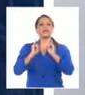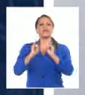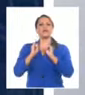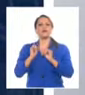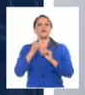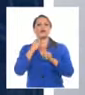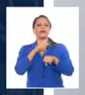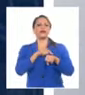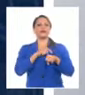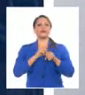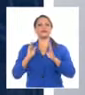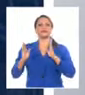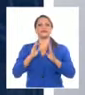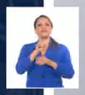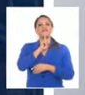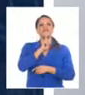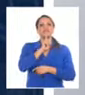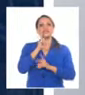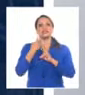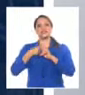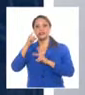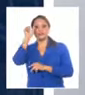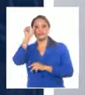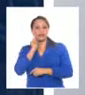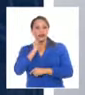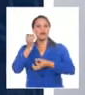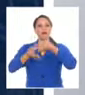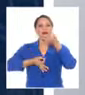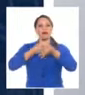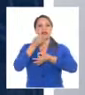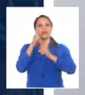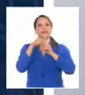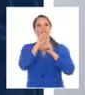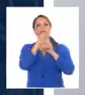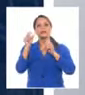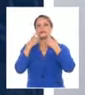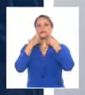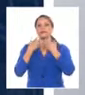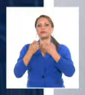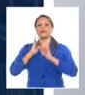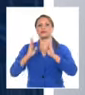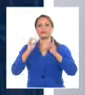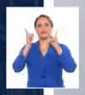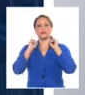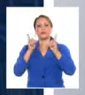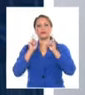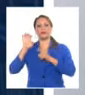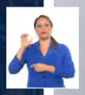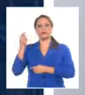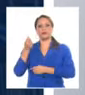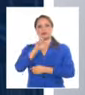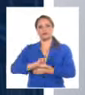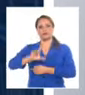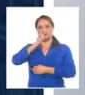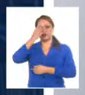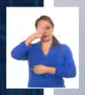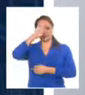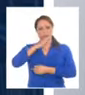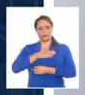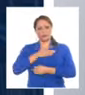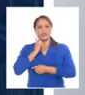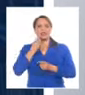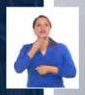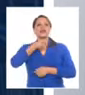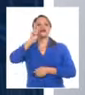las jornadas de viernes y sábado se analizarán temas prioritarios del ámbito político, económico y social del país. Será una